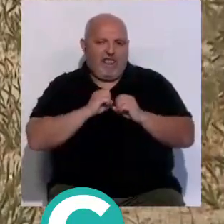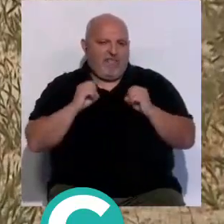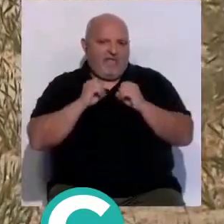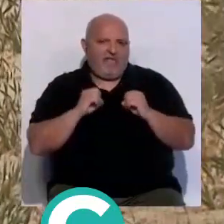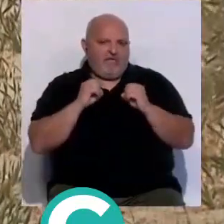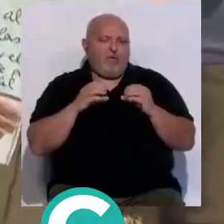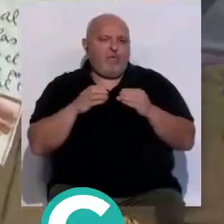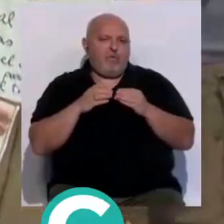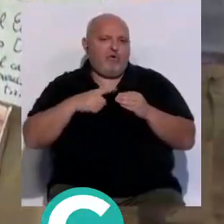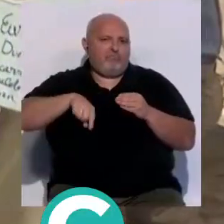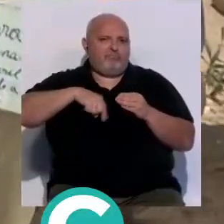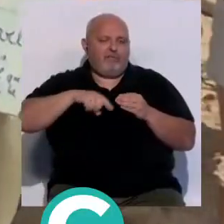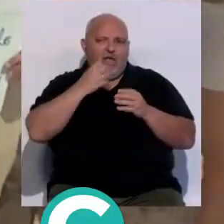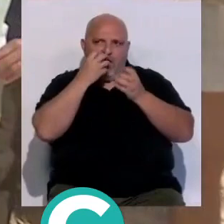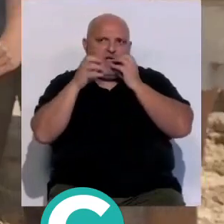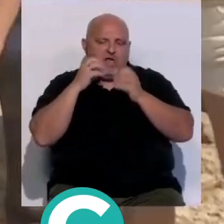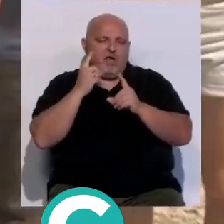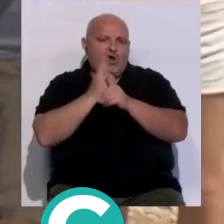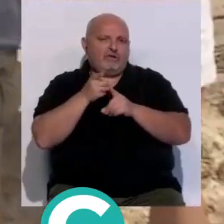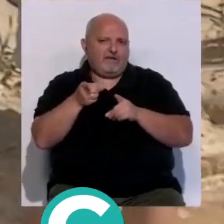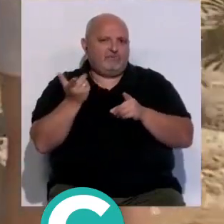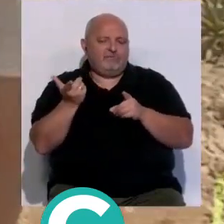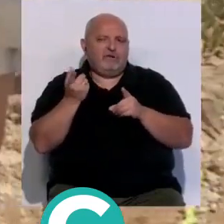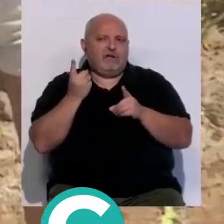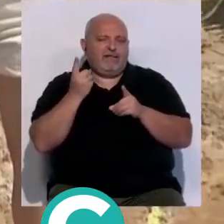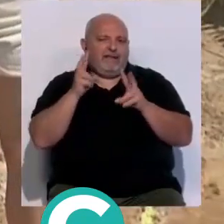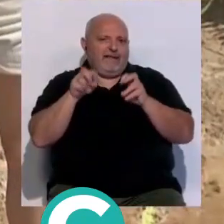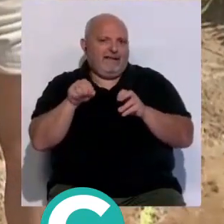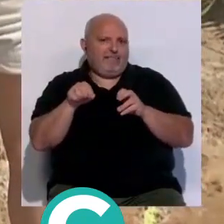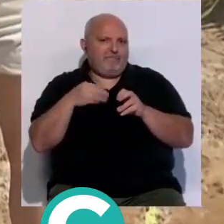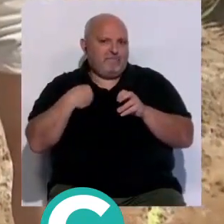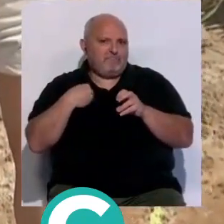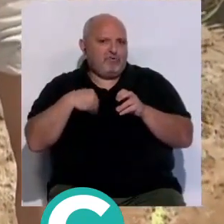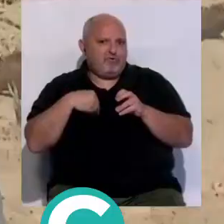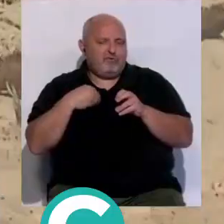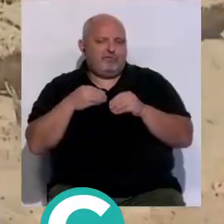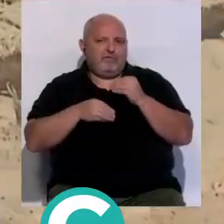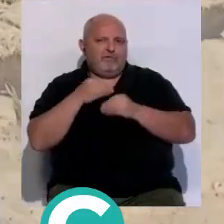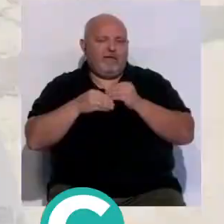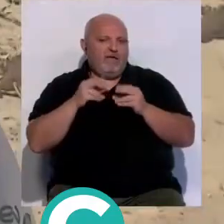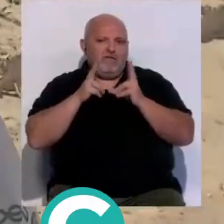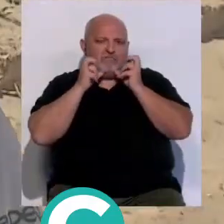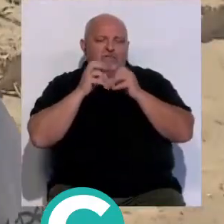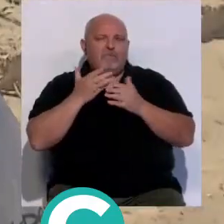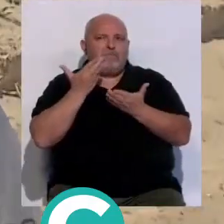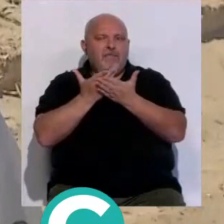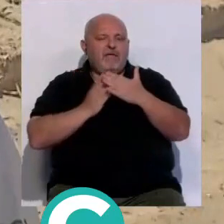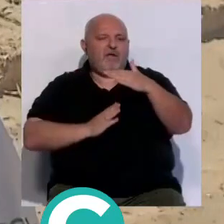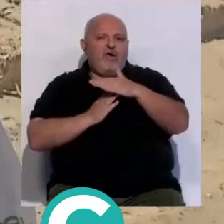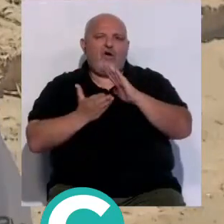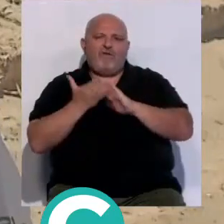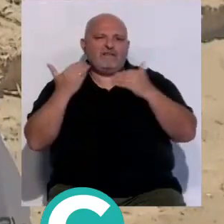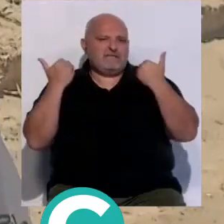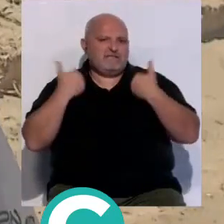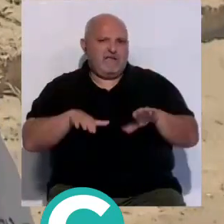aquí un grupo de personas reivindicando que estamos en contra de esto que están haciendo que es una barbaridad pedimos que paralicen las